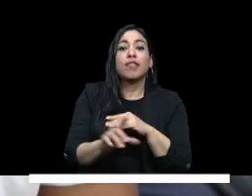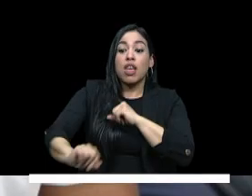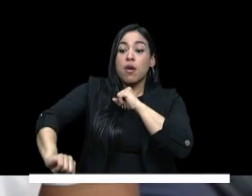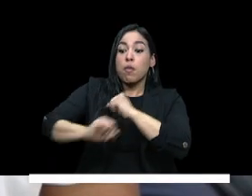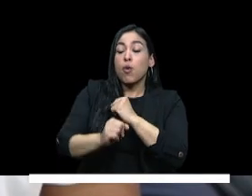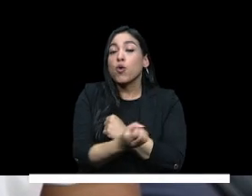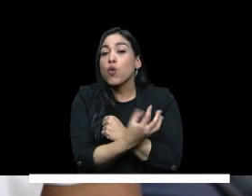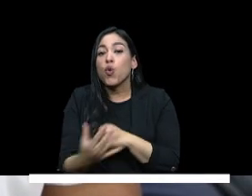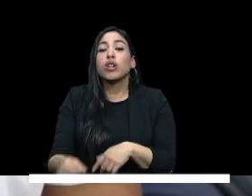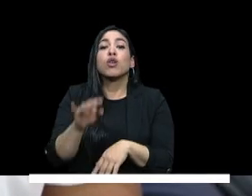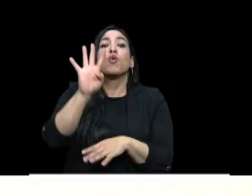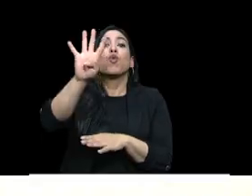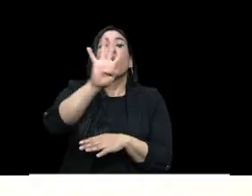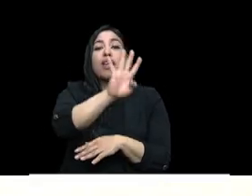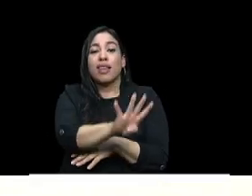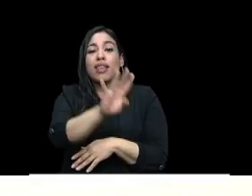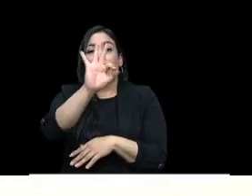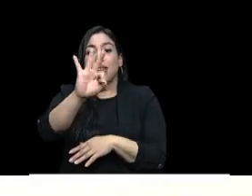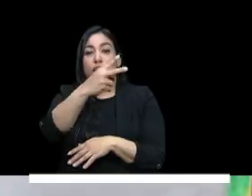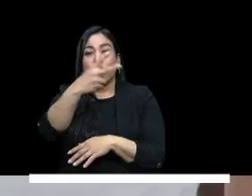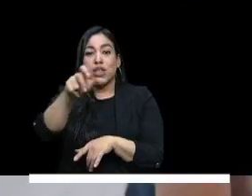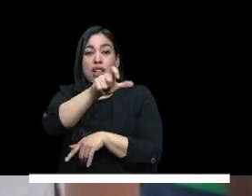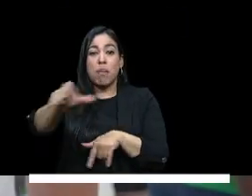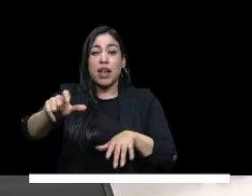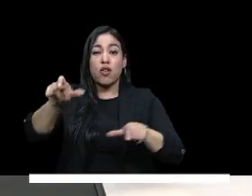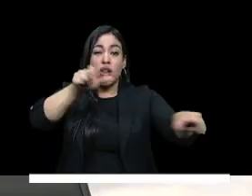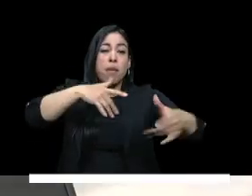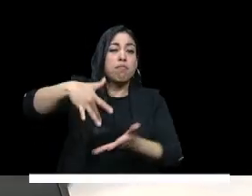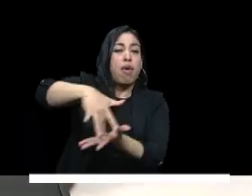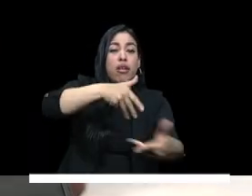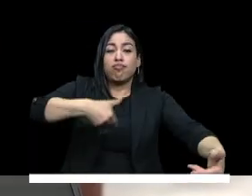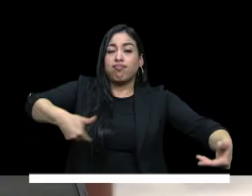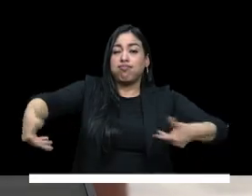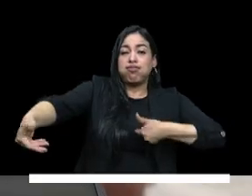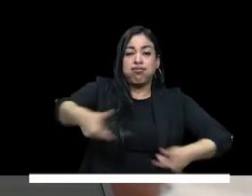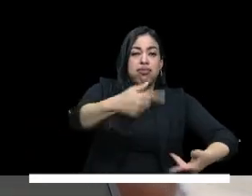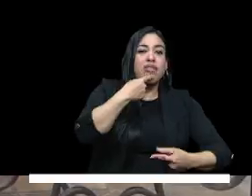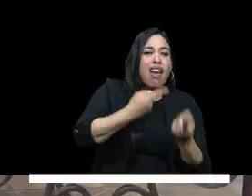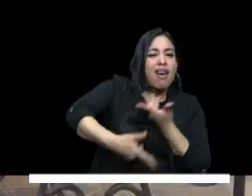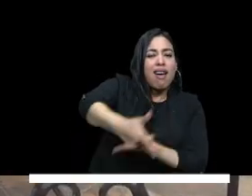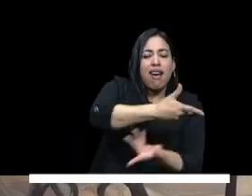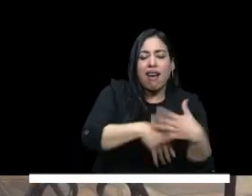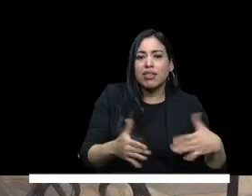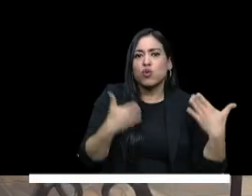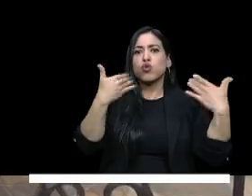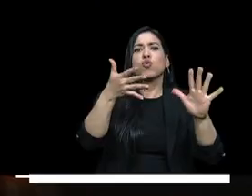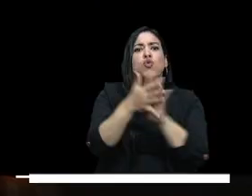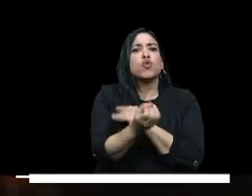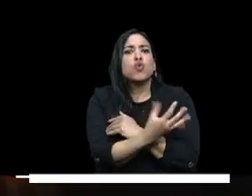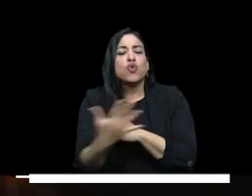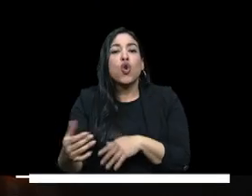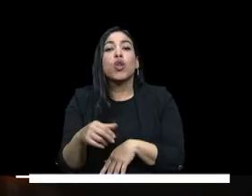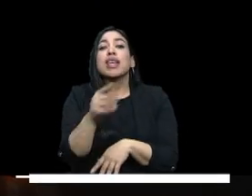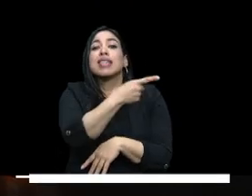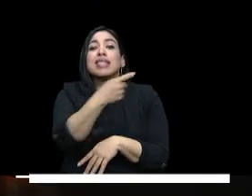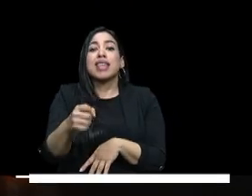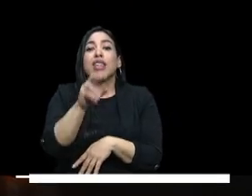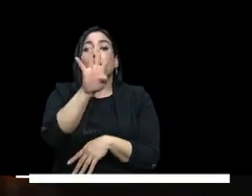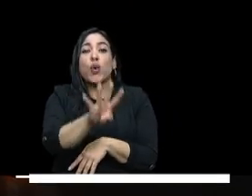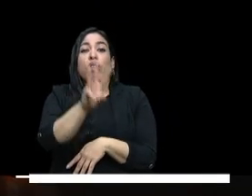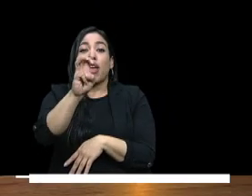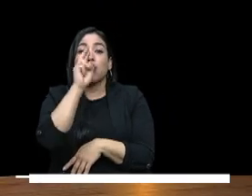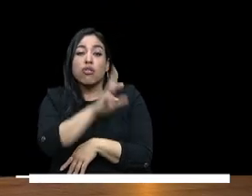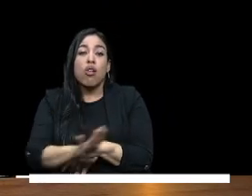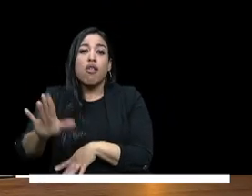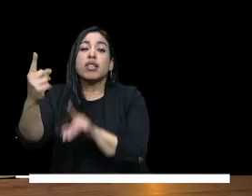aportes de más de 43 mil 200 personas que han participado en estos espacios de diálogo que se han realizado en cerca de 148